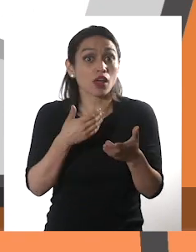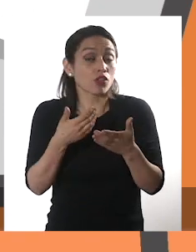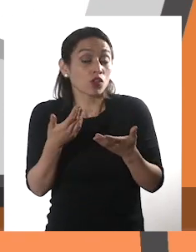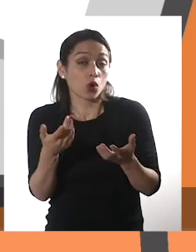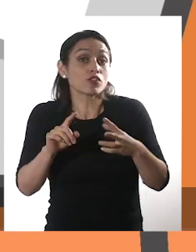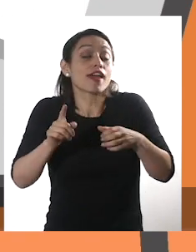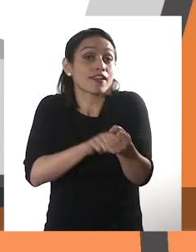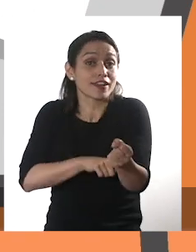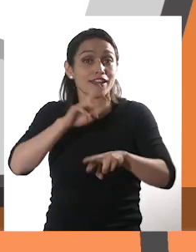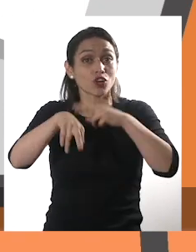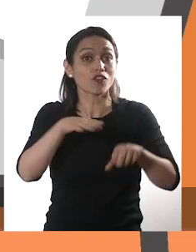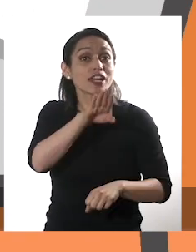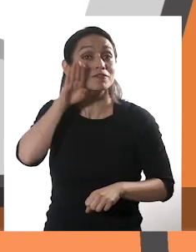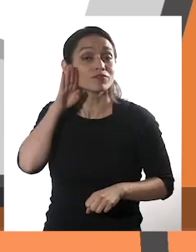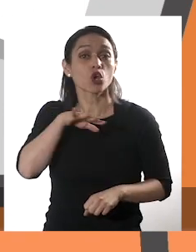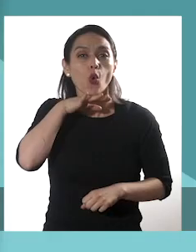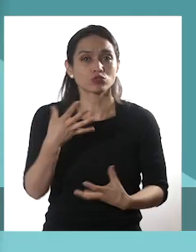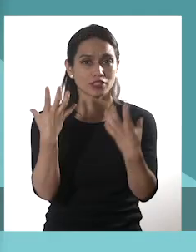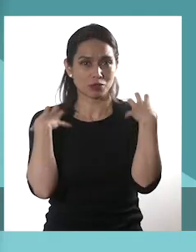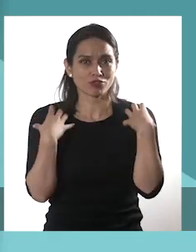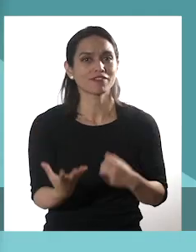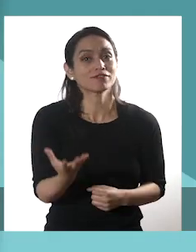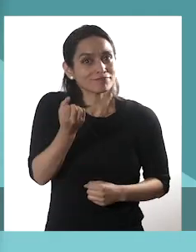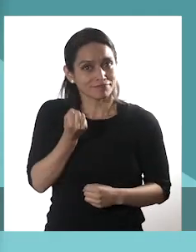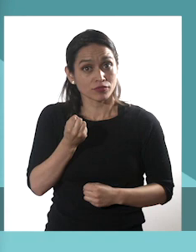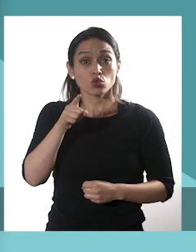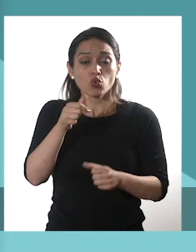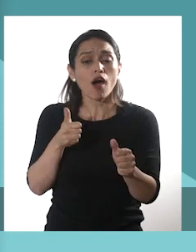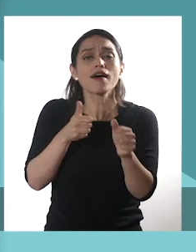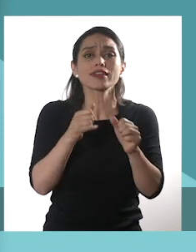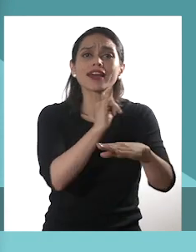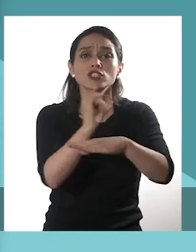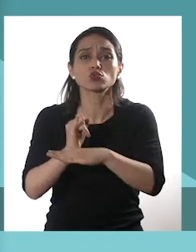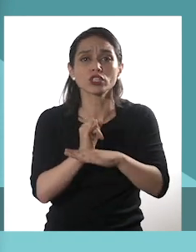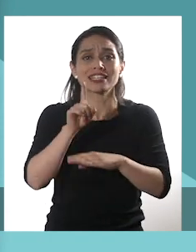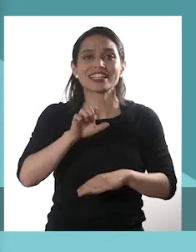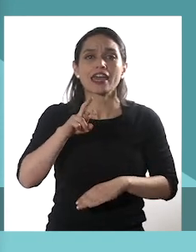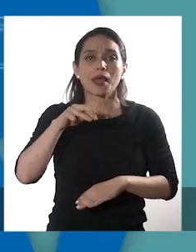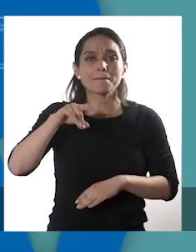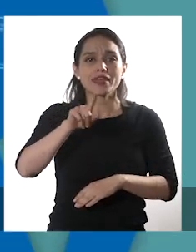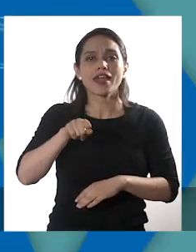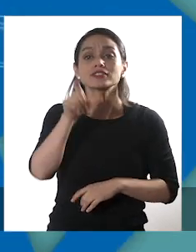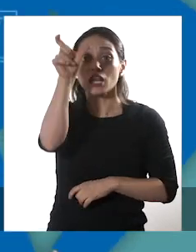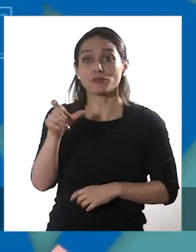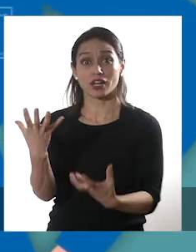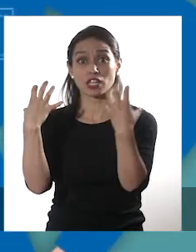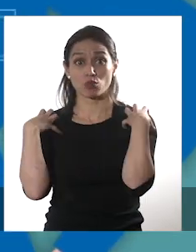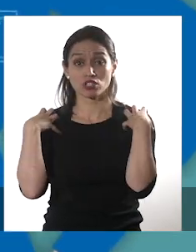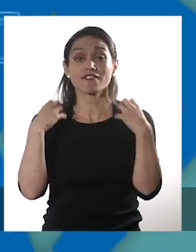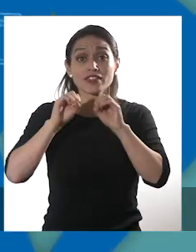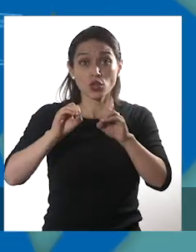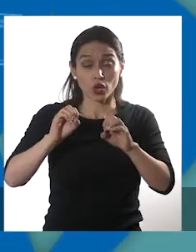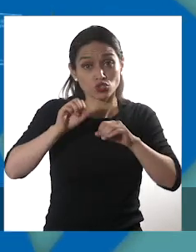energías renovables y eficiencia energética. Acércate a nuestras seremías de energía y contacta al profesional encargado de